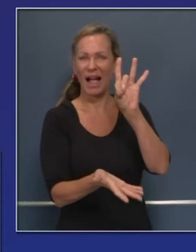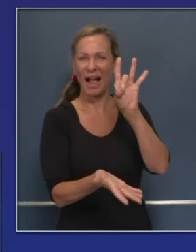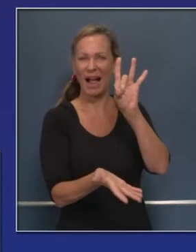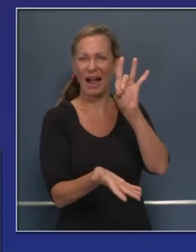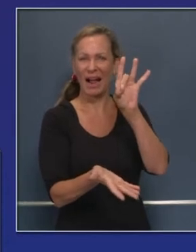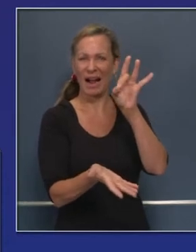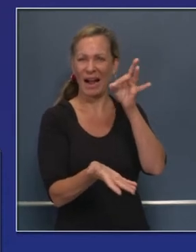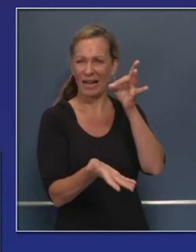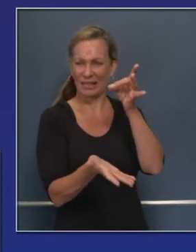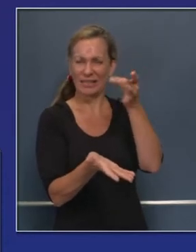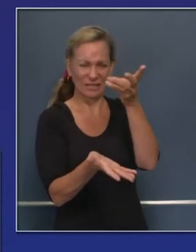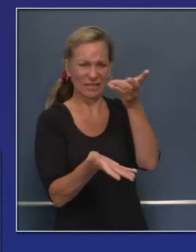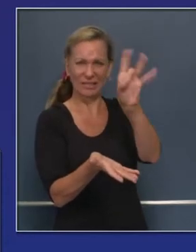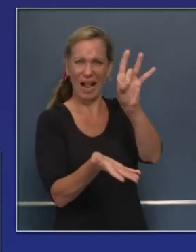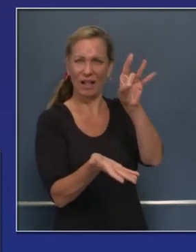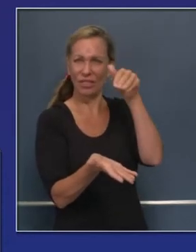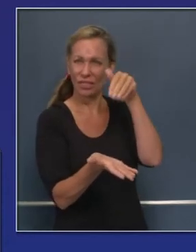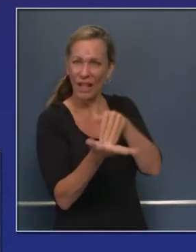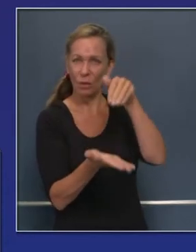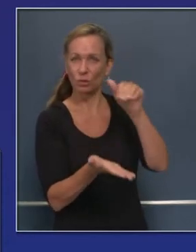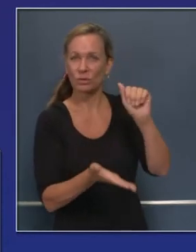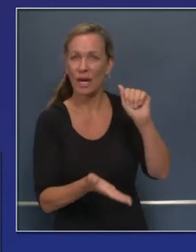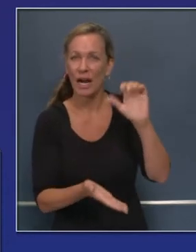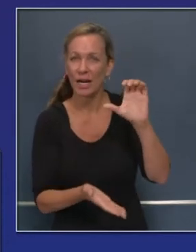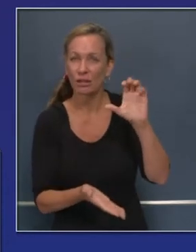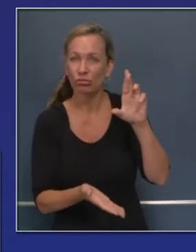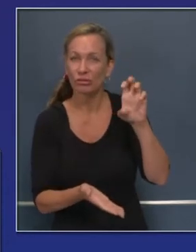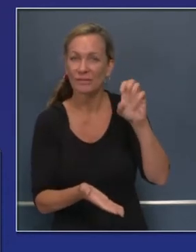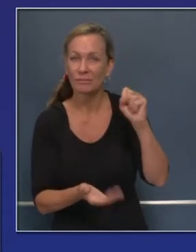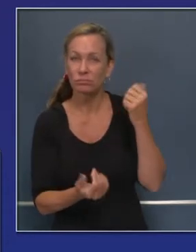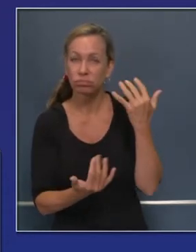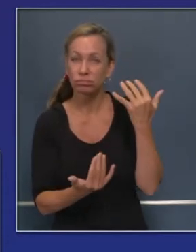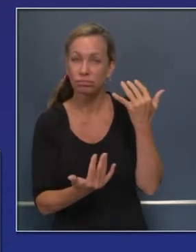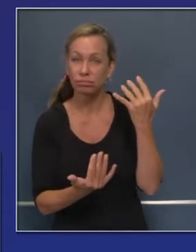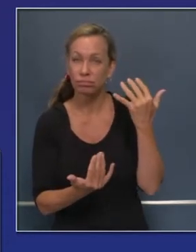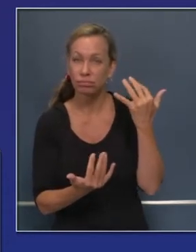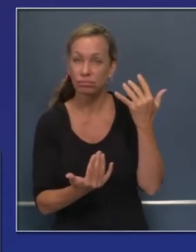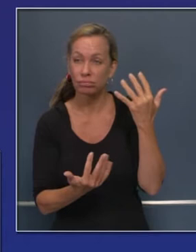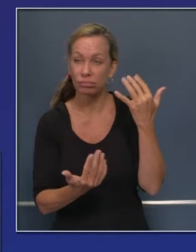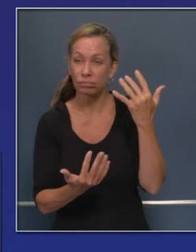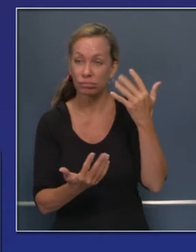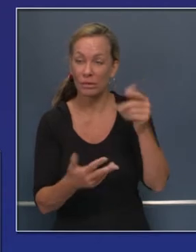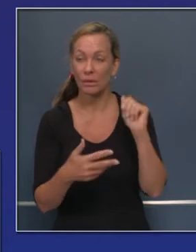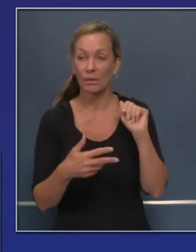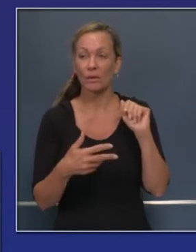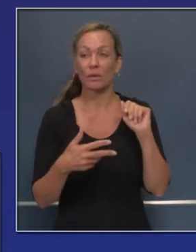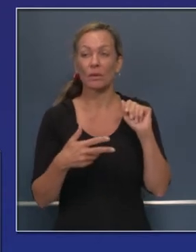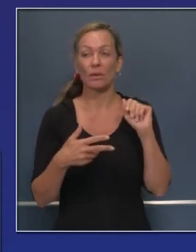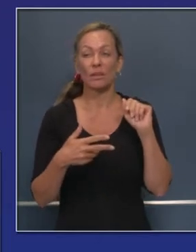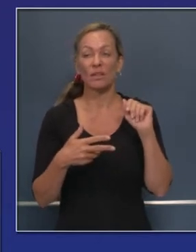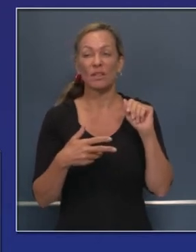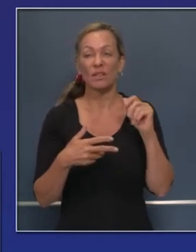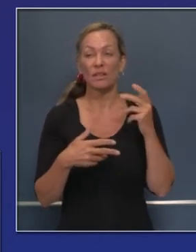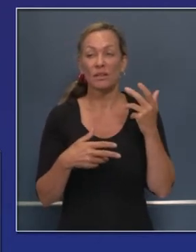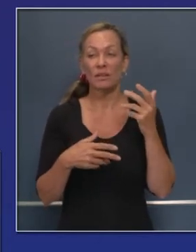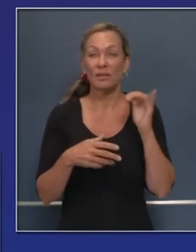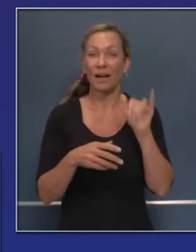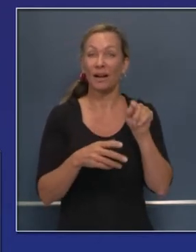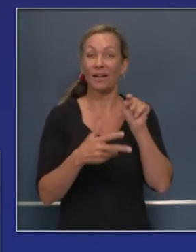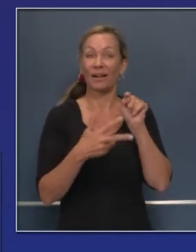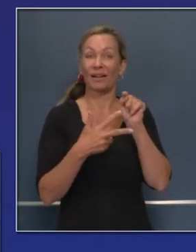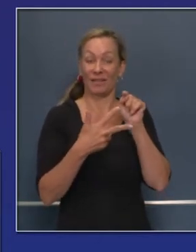de este incendio, y yo fui allí ayer, lo increíble es que es un incendio costero a lo largo de la costa,